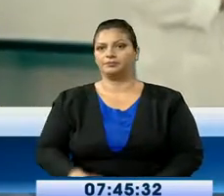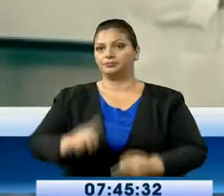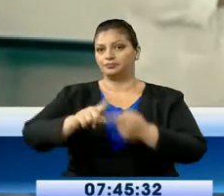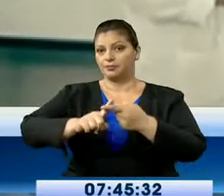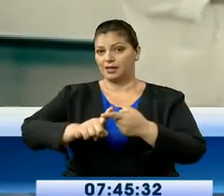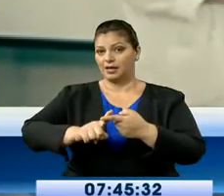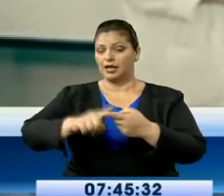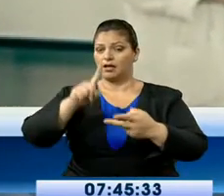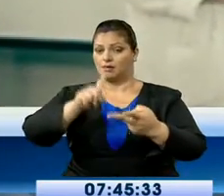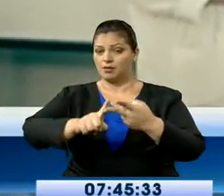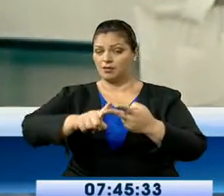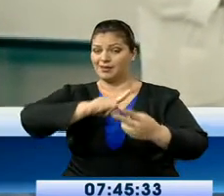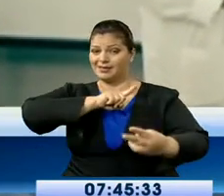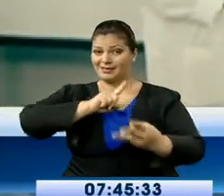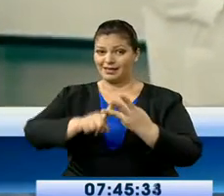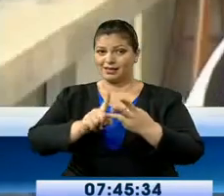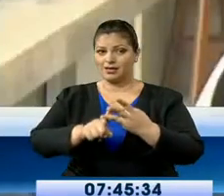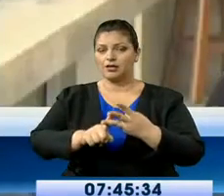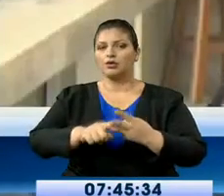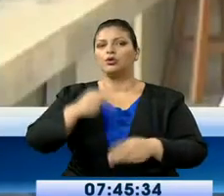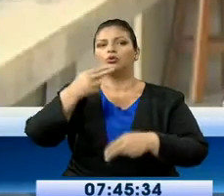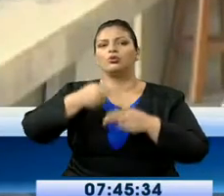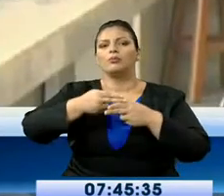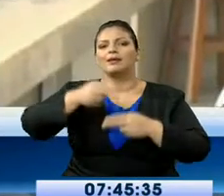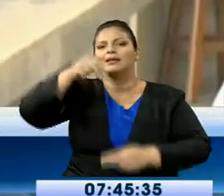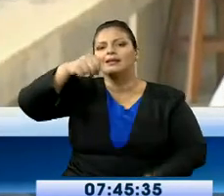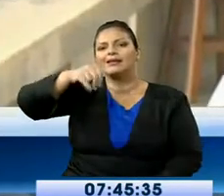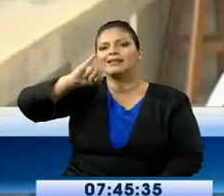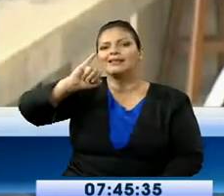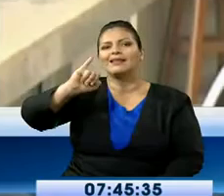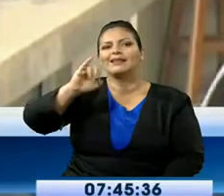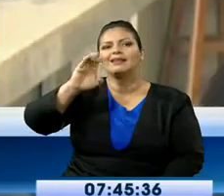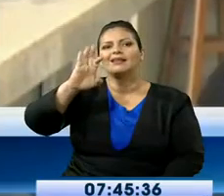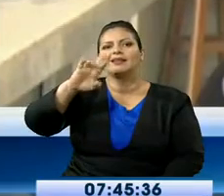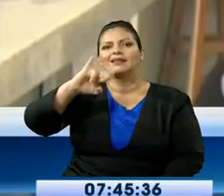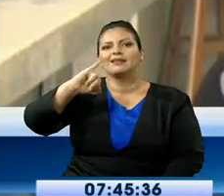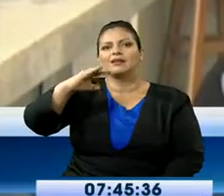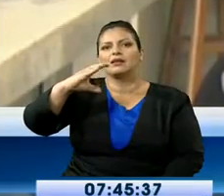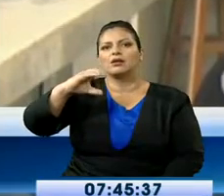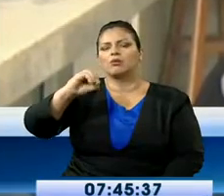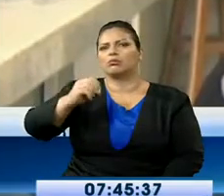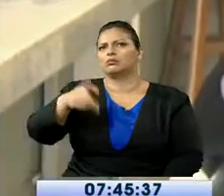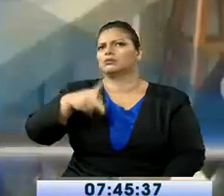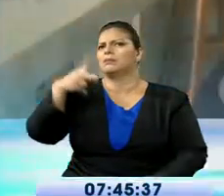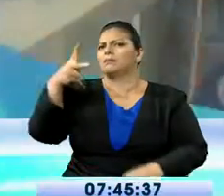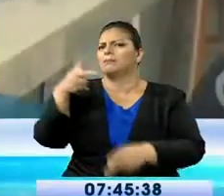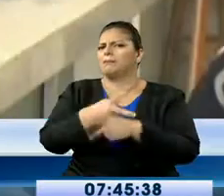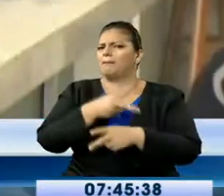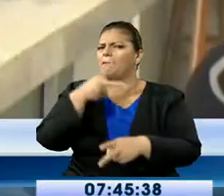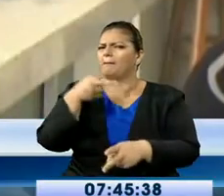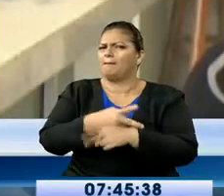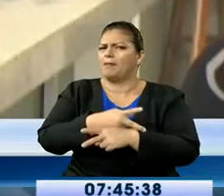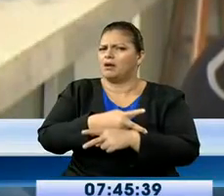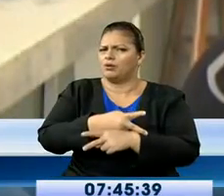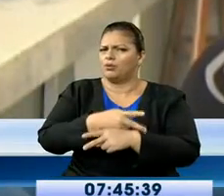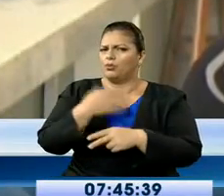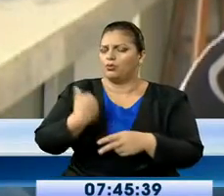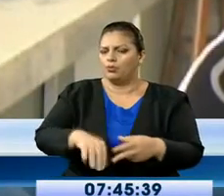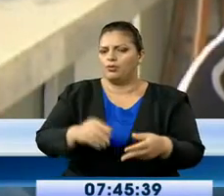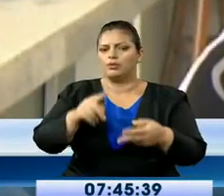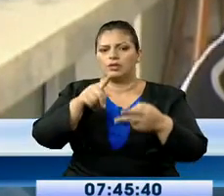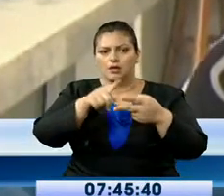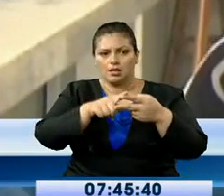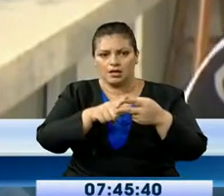comercializa de manera abierta. Igual de agresivo como el sulfúrico y el clorhídrico es el nítrico. Son